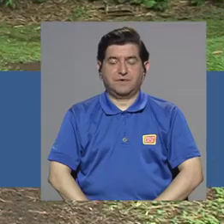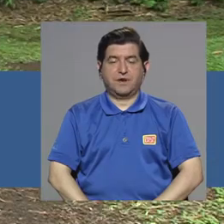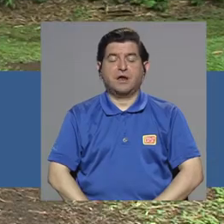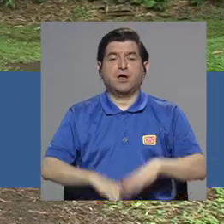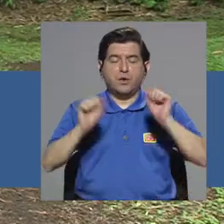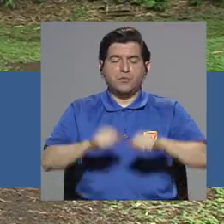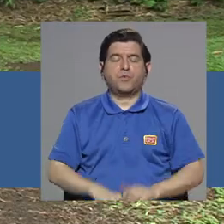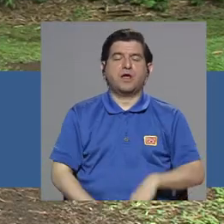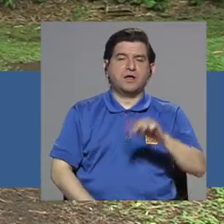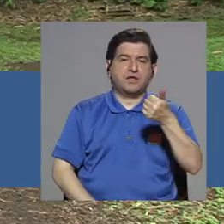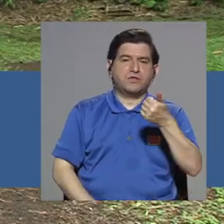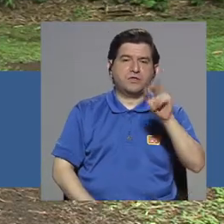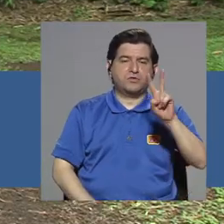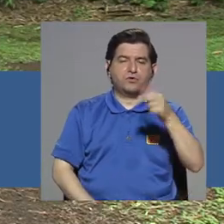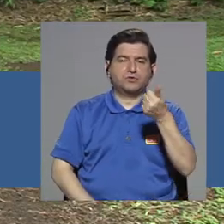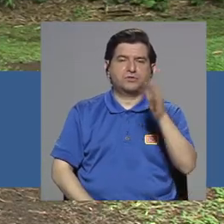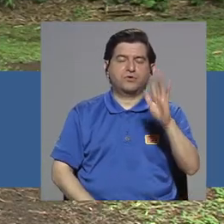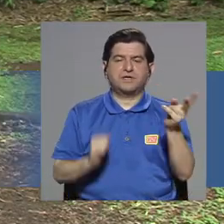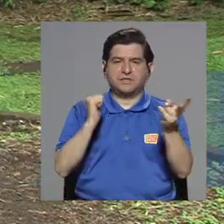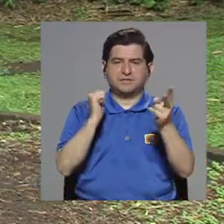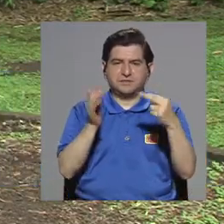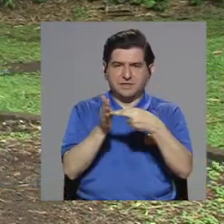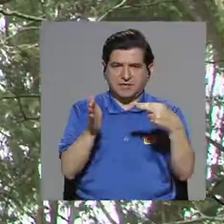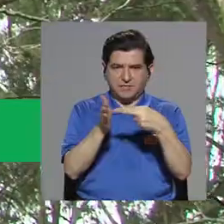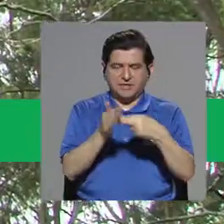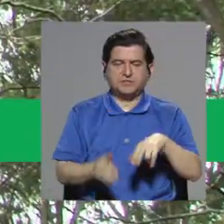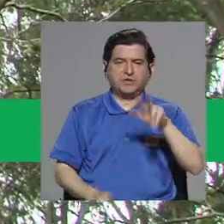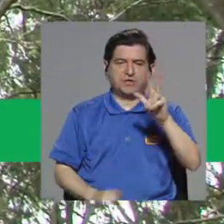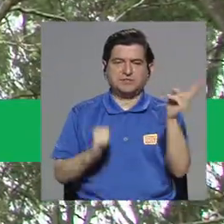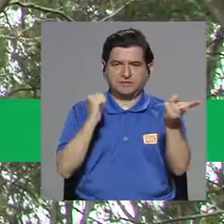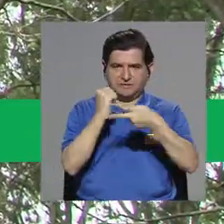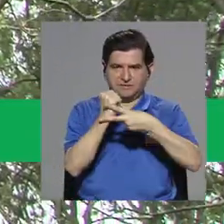Igual este ejercicio se puede hacer unas tres series de 12 a 15 repeticiones.